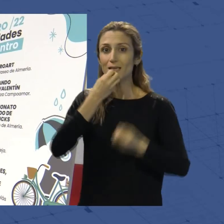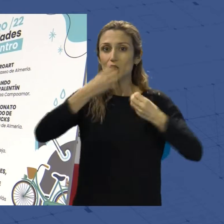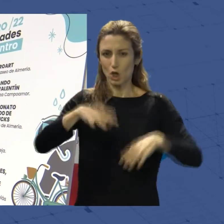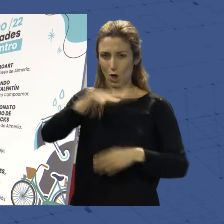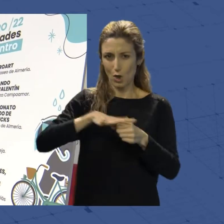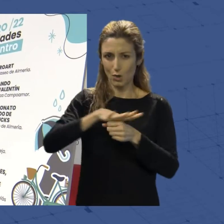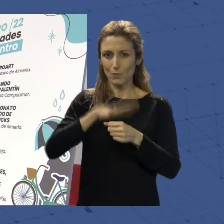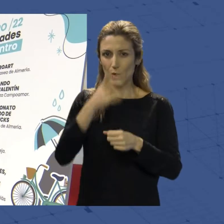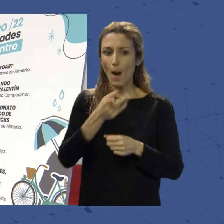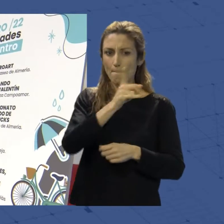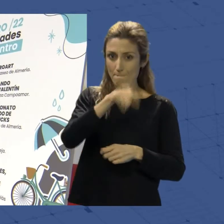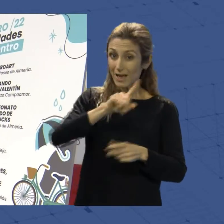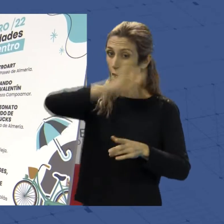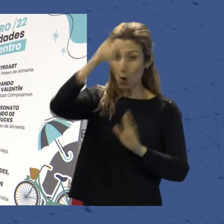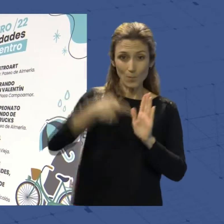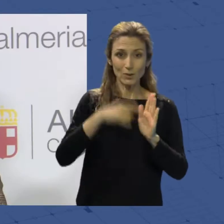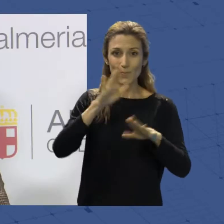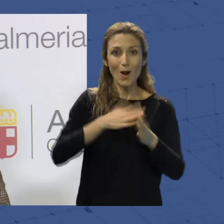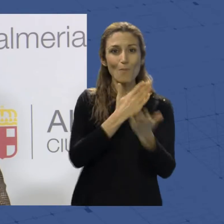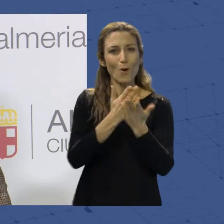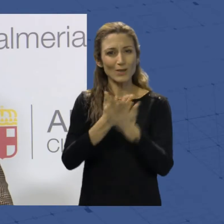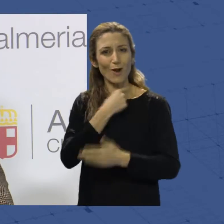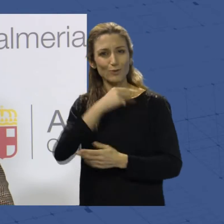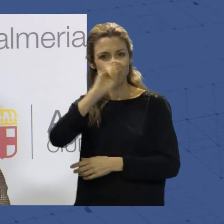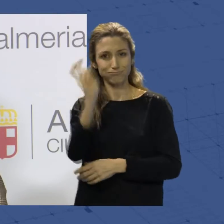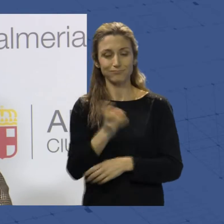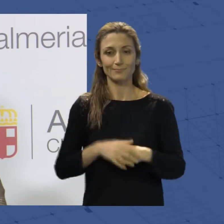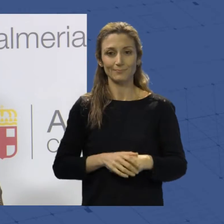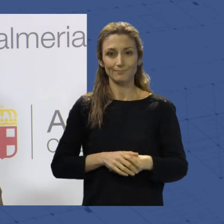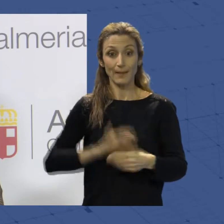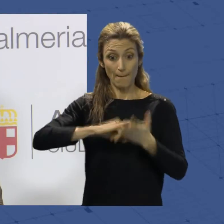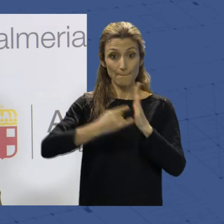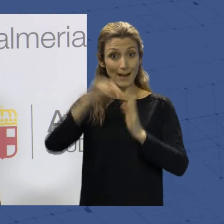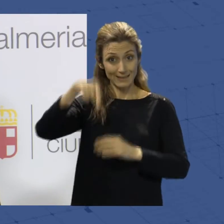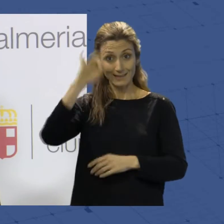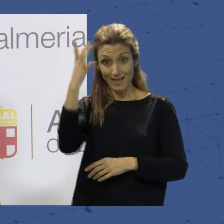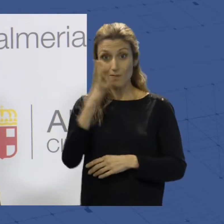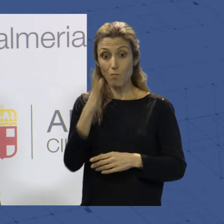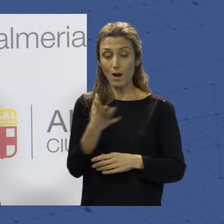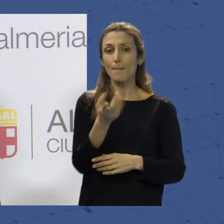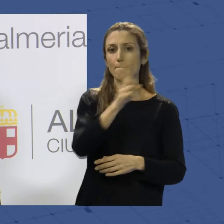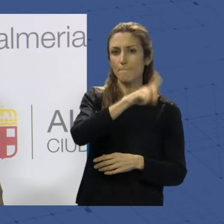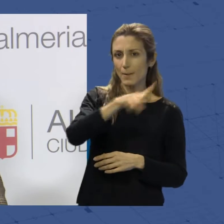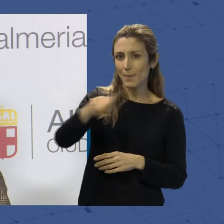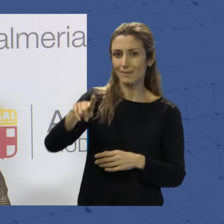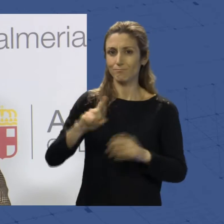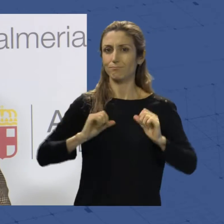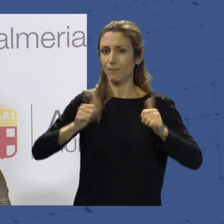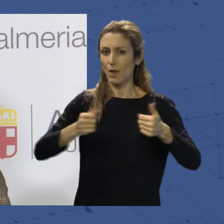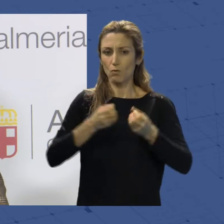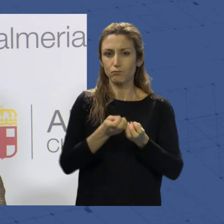mensual con propuestas para todos los gustos. La idea de este plan es que todos los meses presentemos un amplio